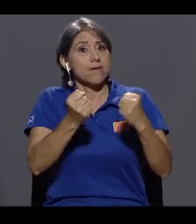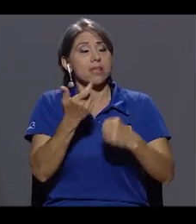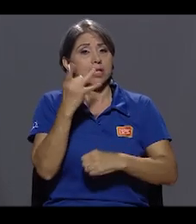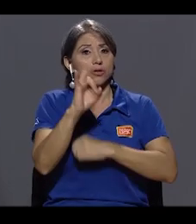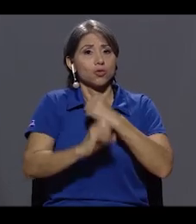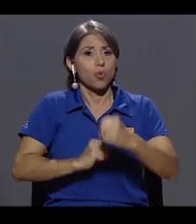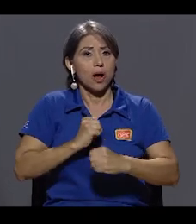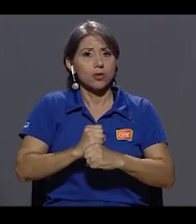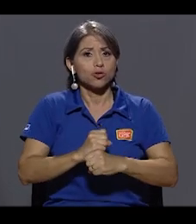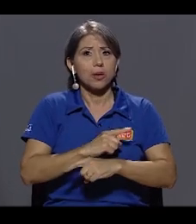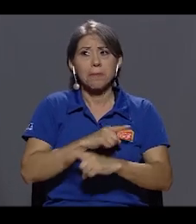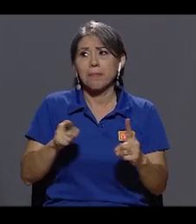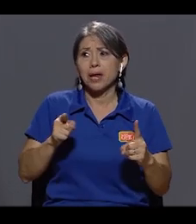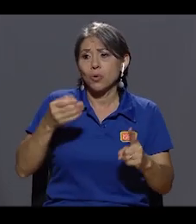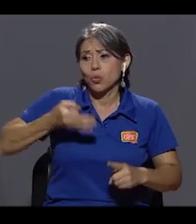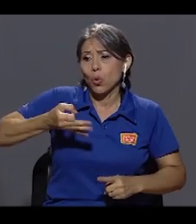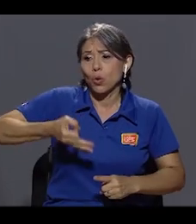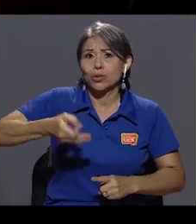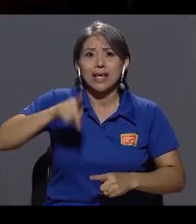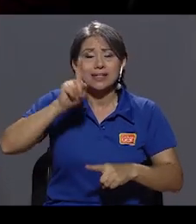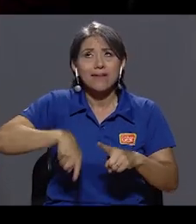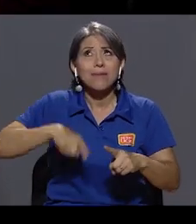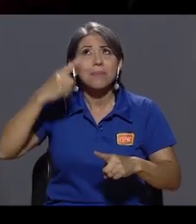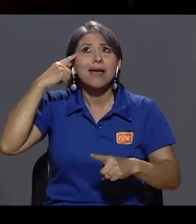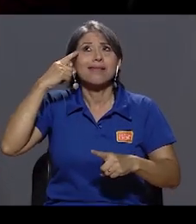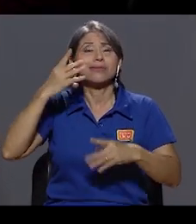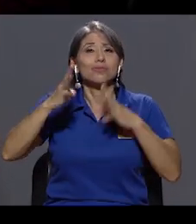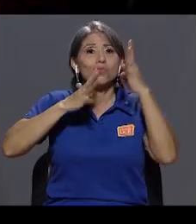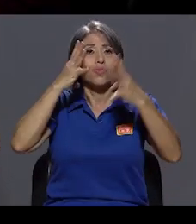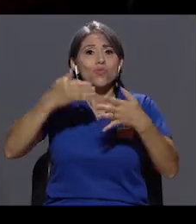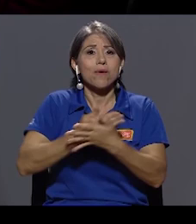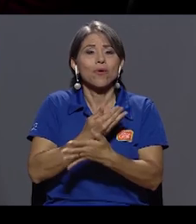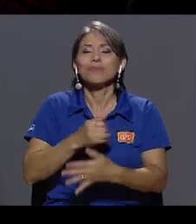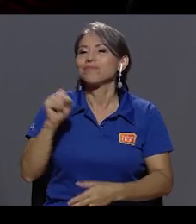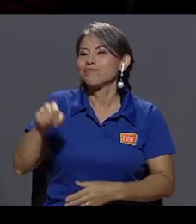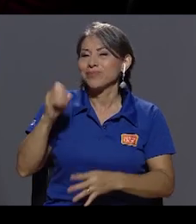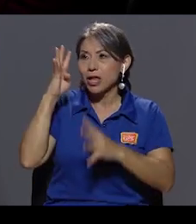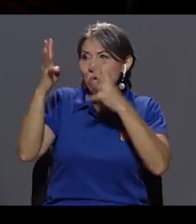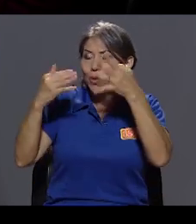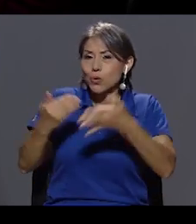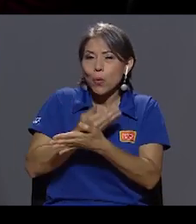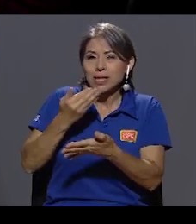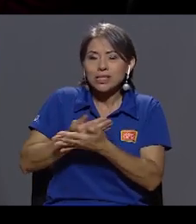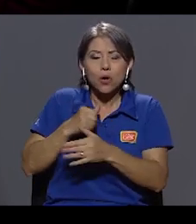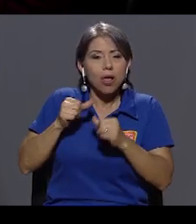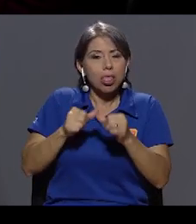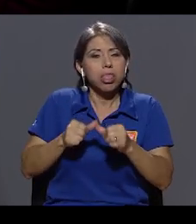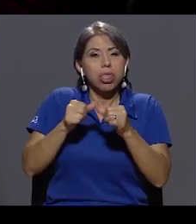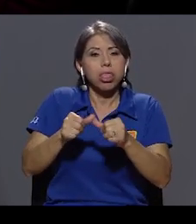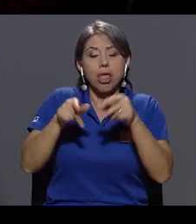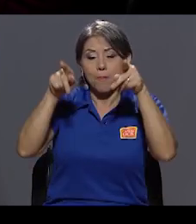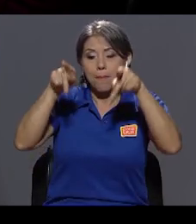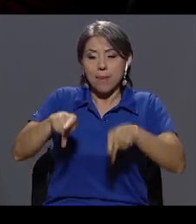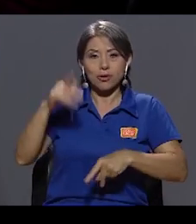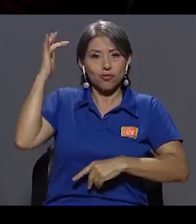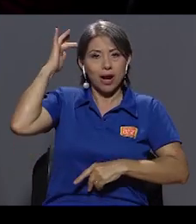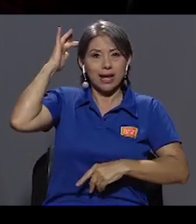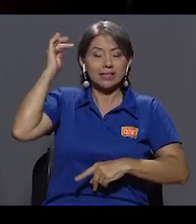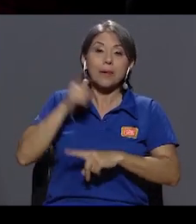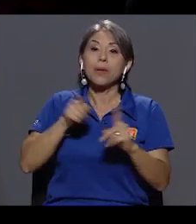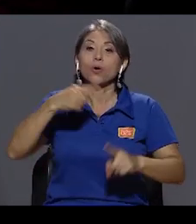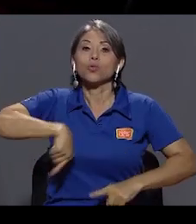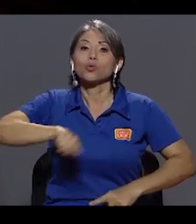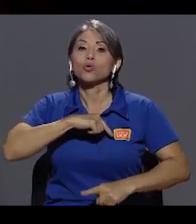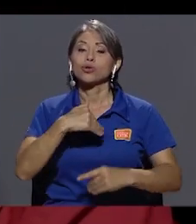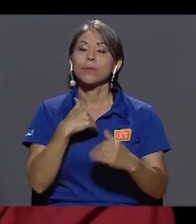en esto todos los días hay que reinventarse. ¿Cómo lo hace? Es una innovación constante de personajes, exactamente. Sin embargo, yo creo que tenemos una